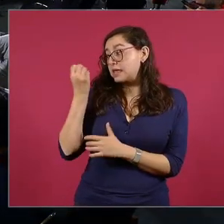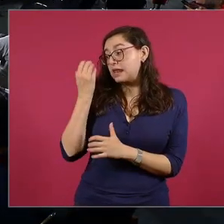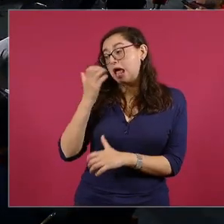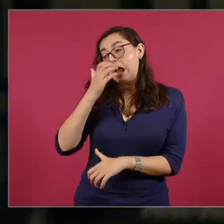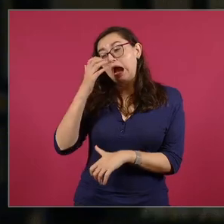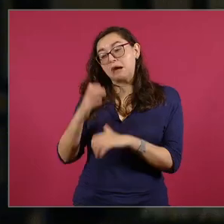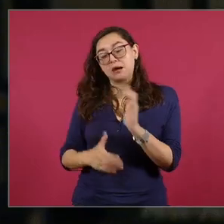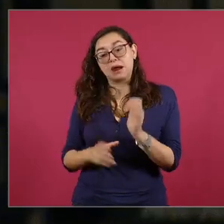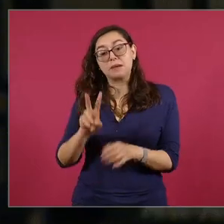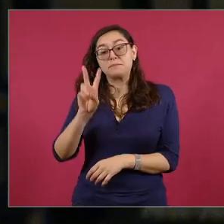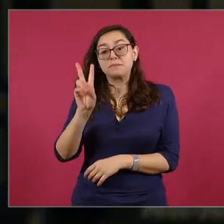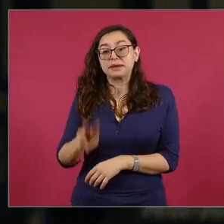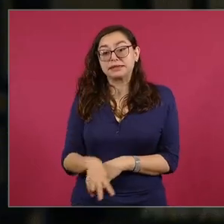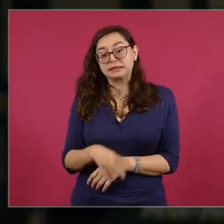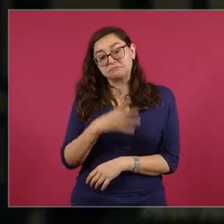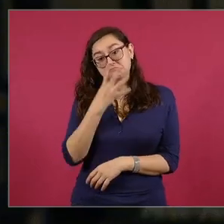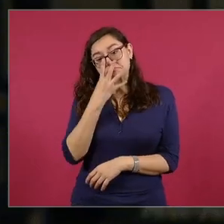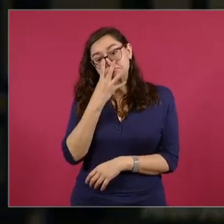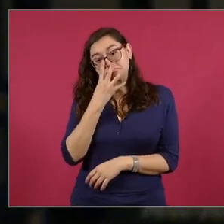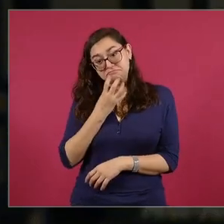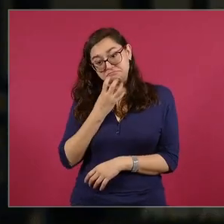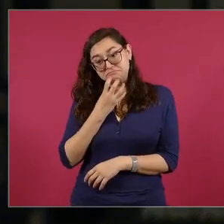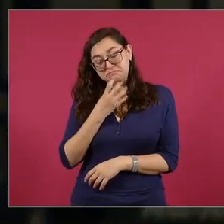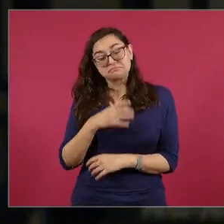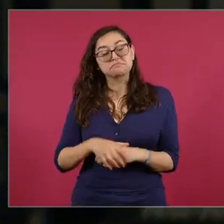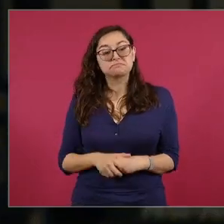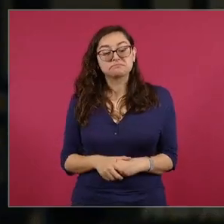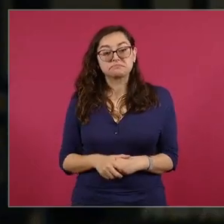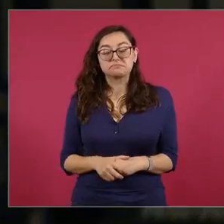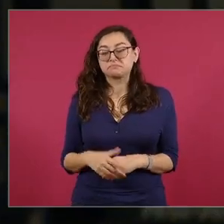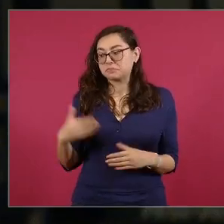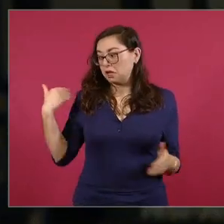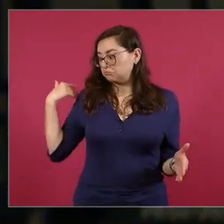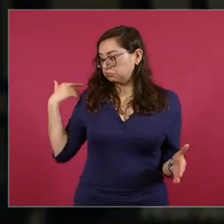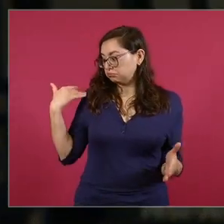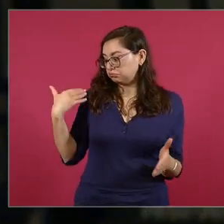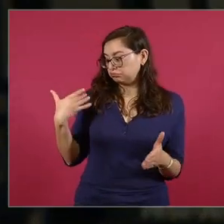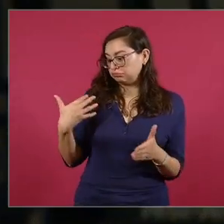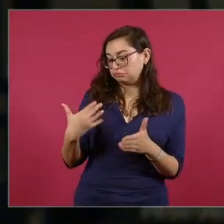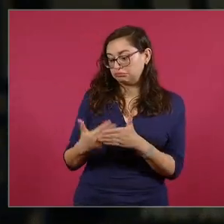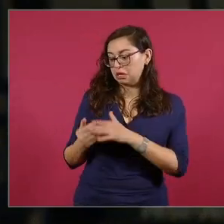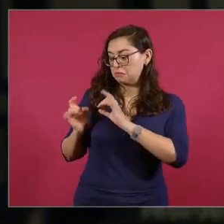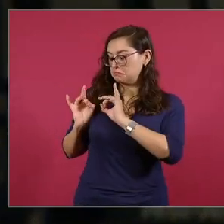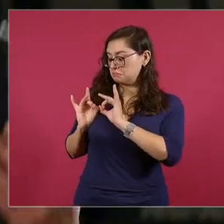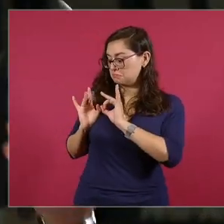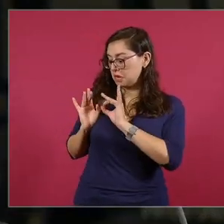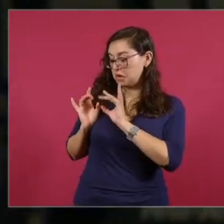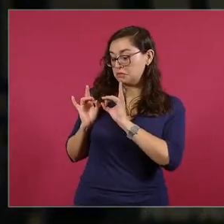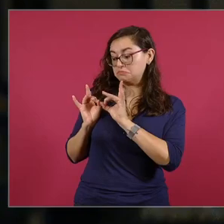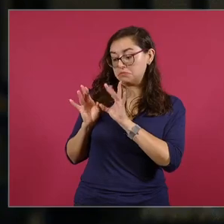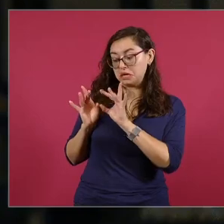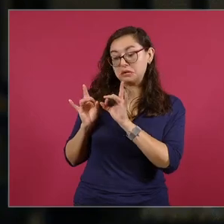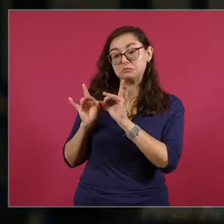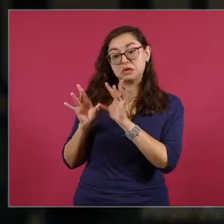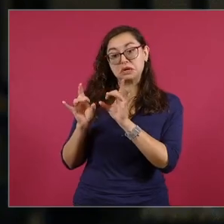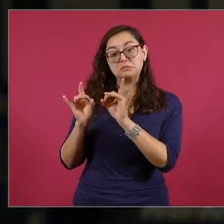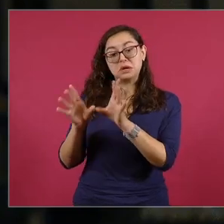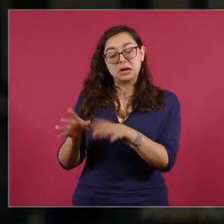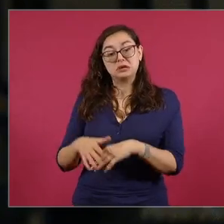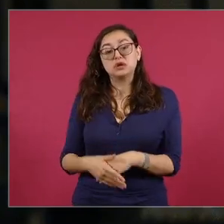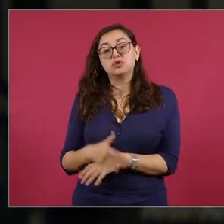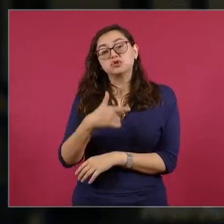han pasado muchas cosas. Yo en lo personal le agradezco porque he crecido